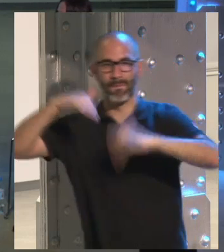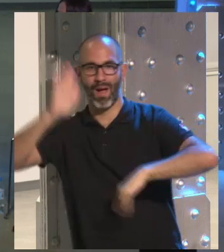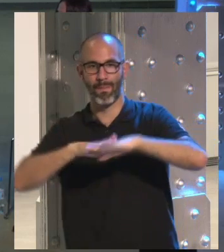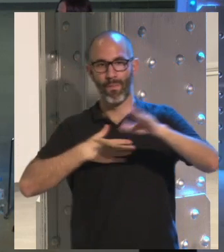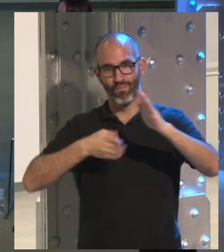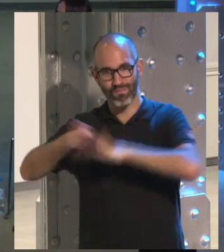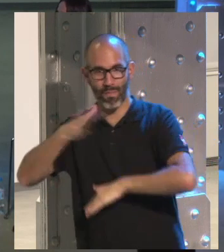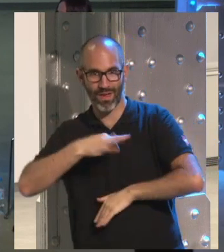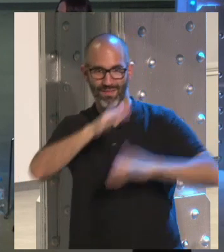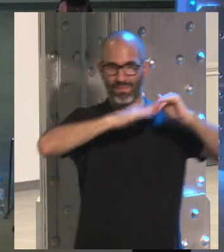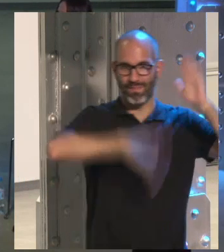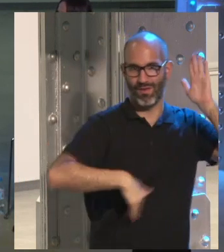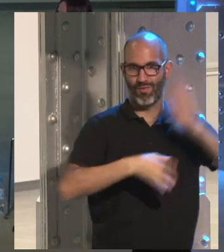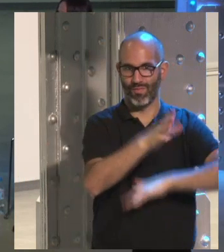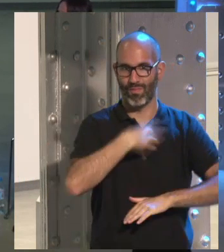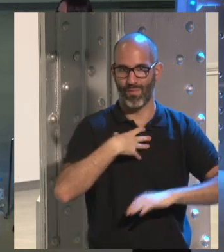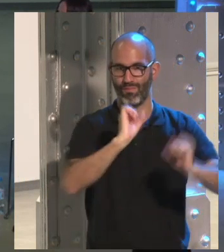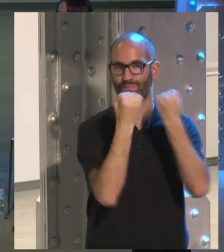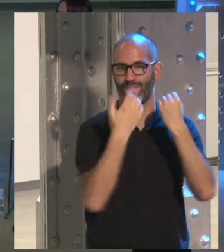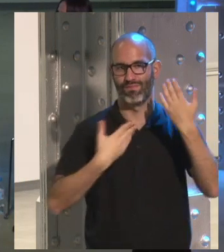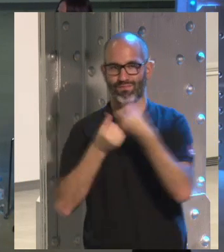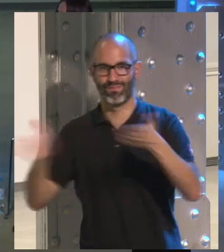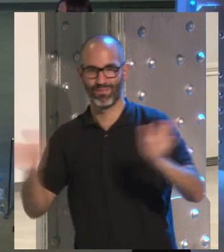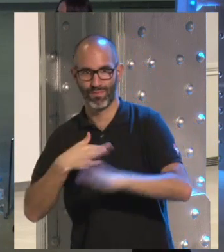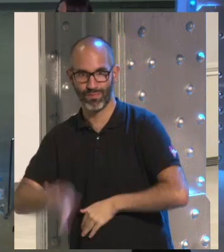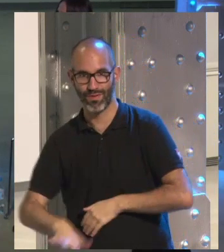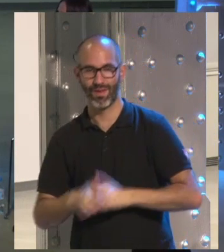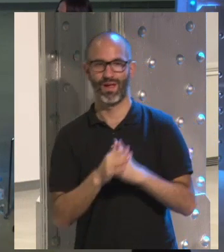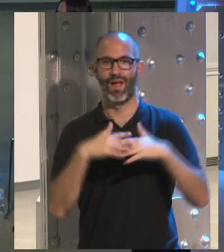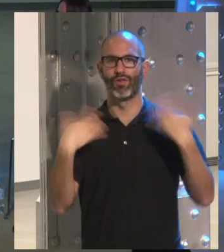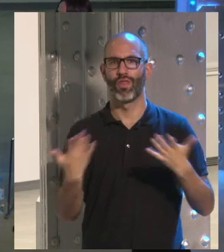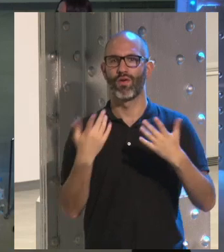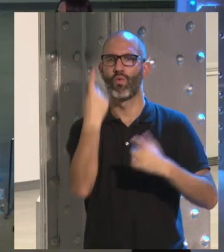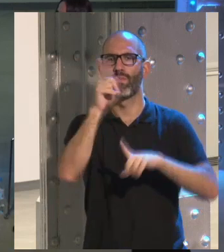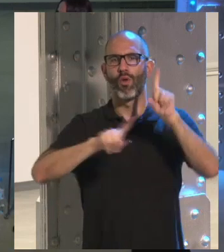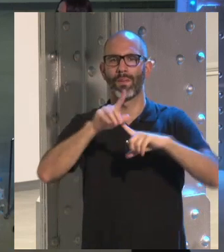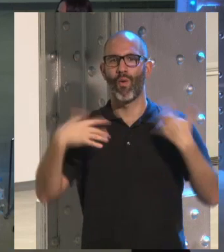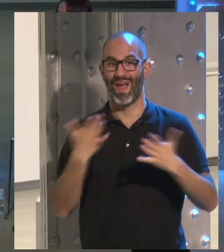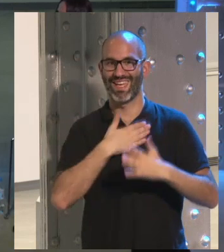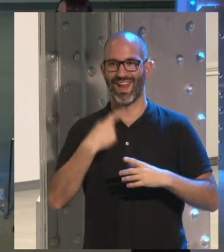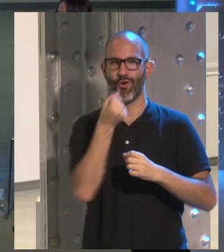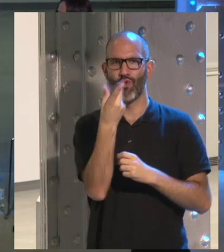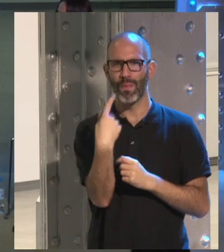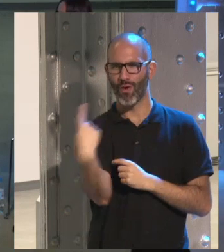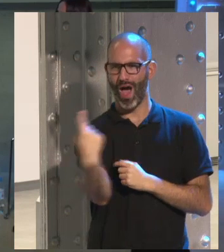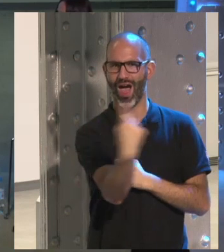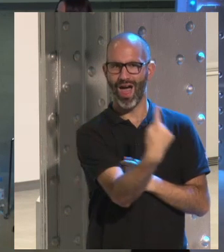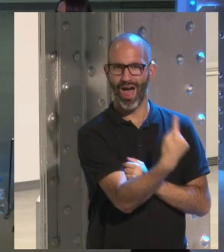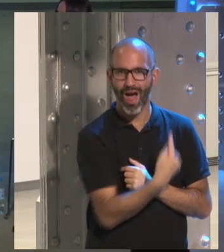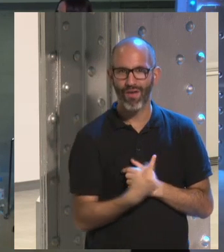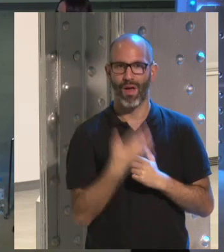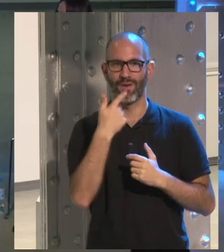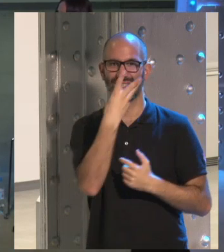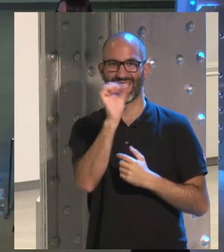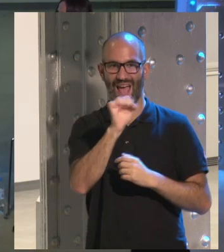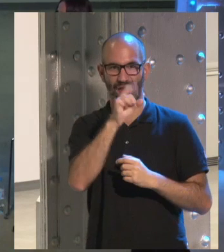los que son menores de edad, los menores no dejarles entrar y los mayores dejarles entrar. Uno de los grandes problemas, pero esto tiene 30 años